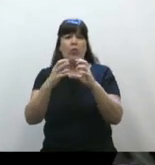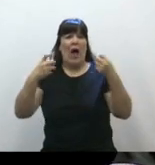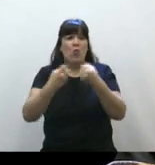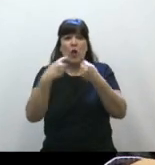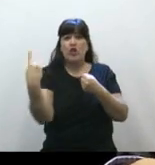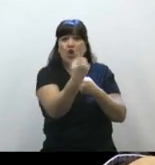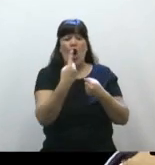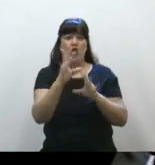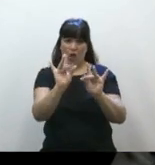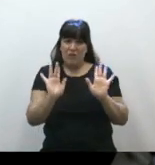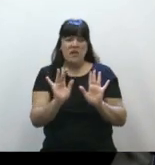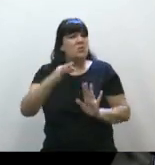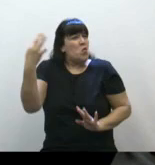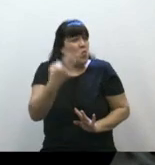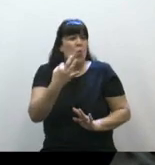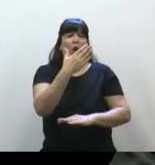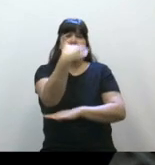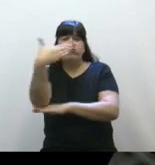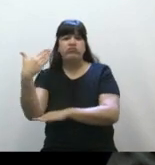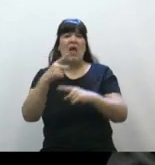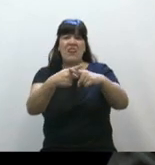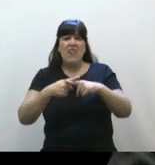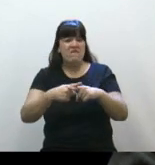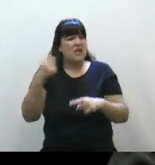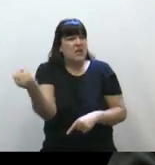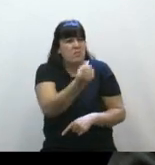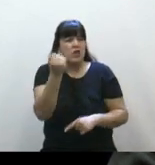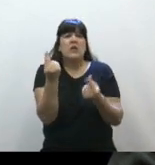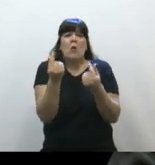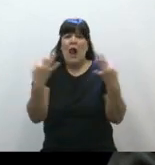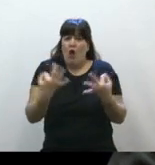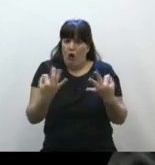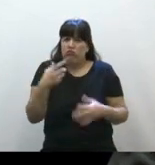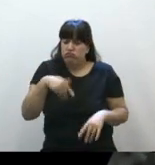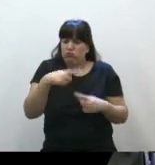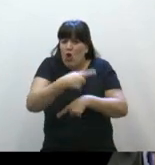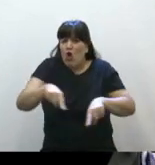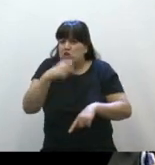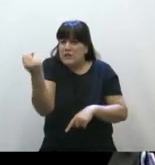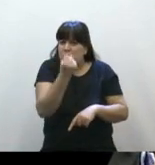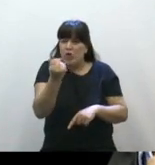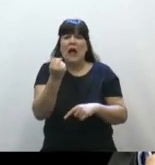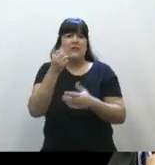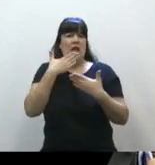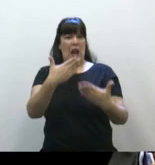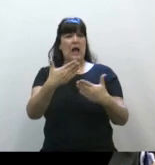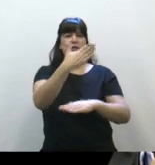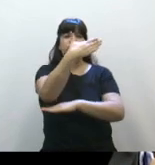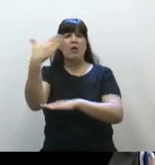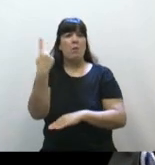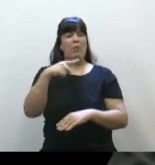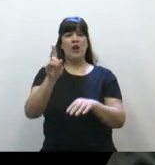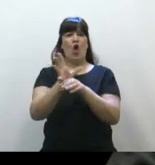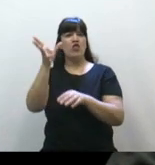debate. Se han dicho cosas de extraordinaria importancia de los dos lados, muy valiosas. Lo que pasa es que ante posturas tan